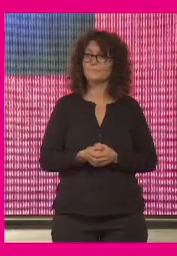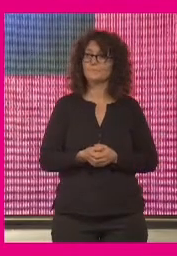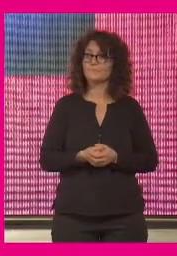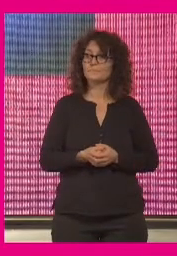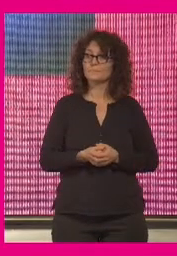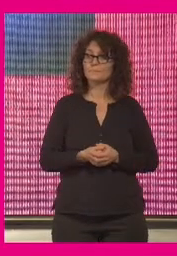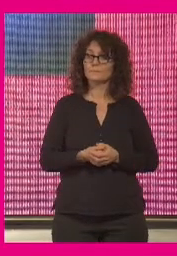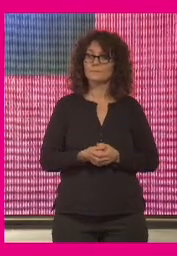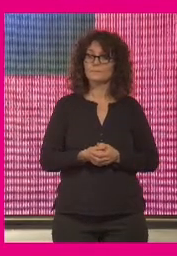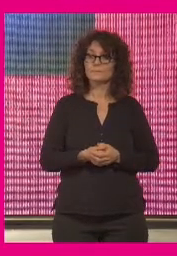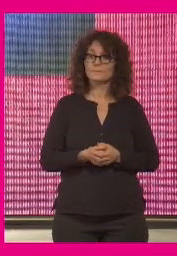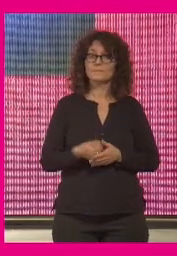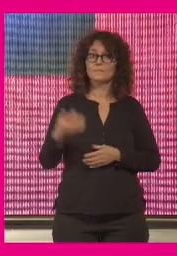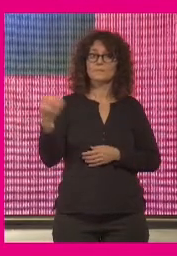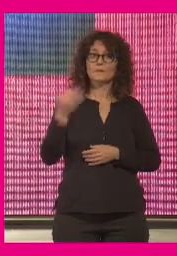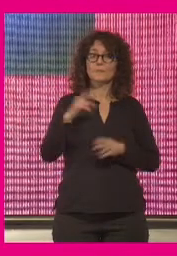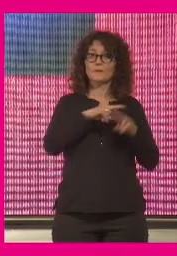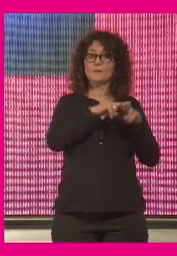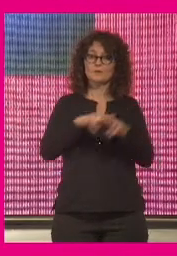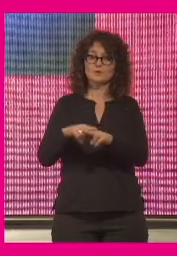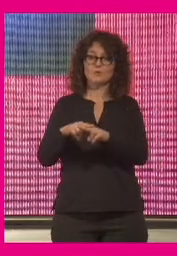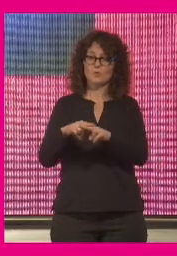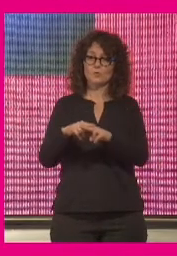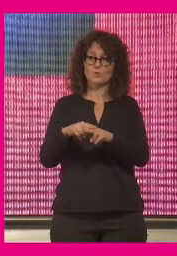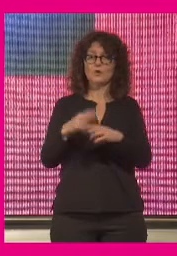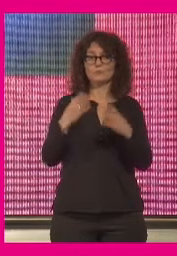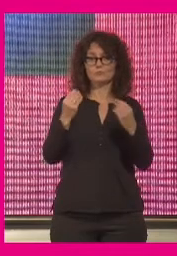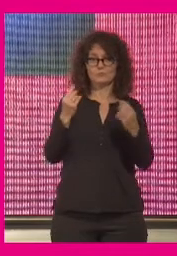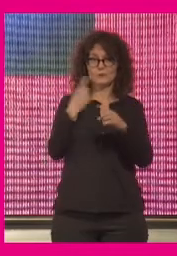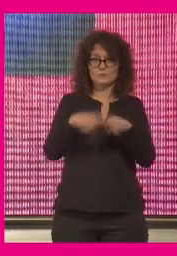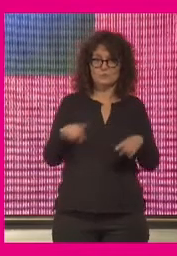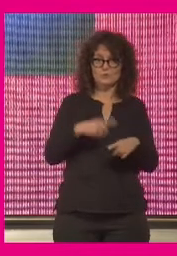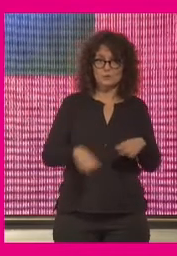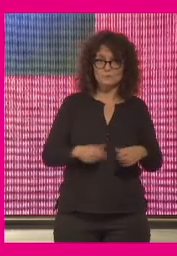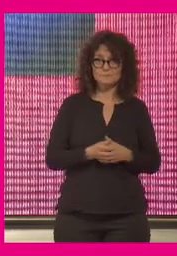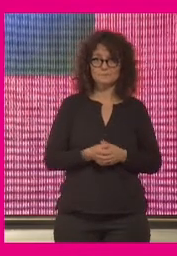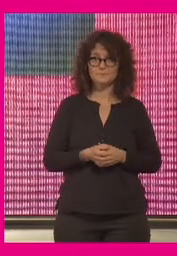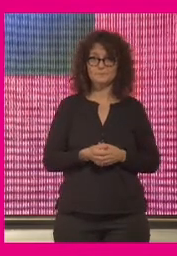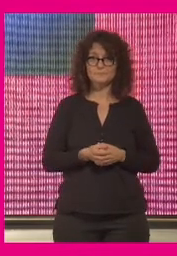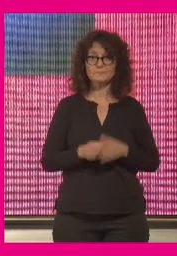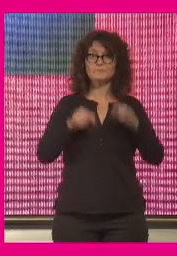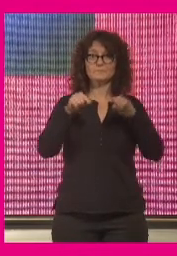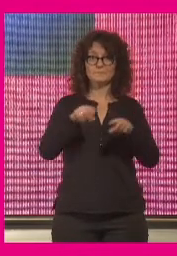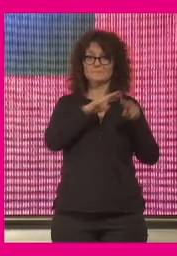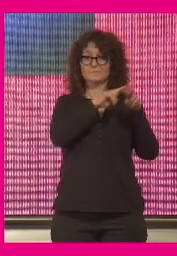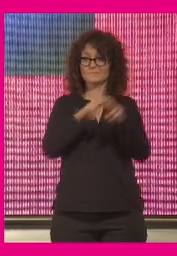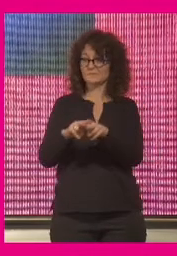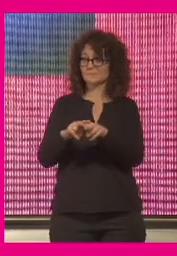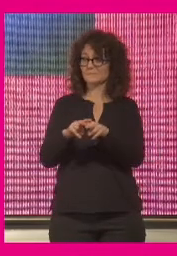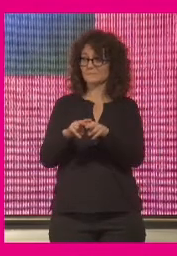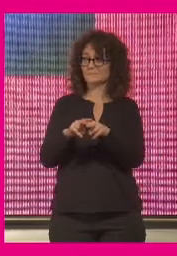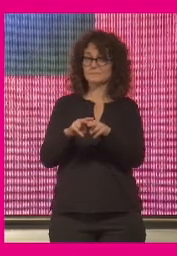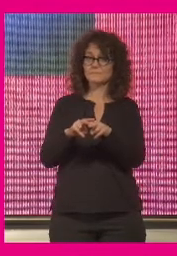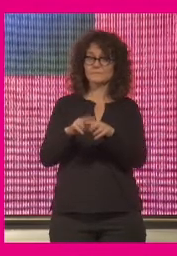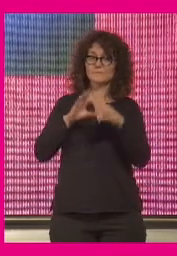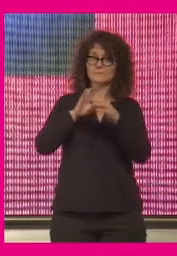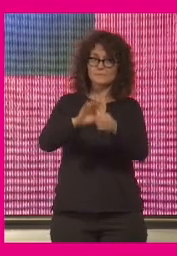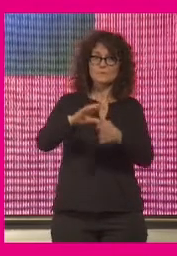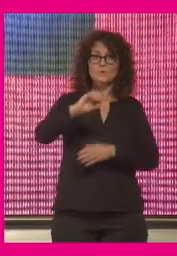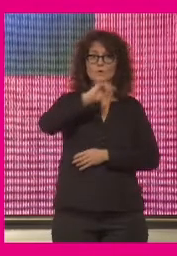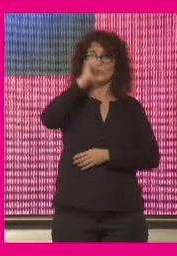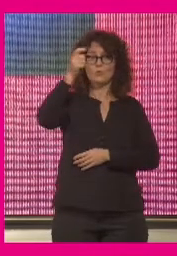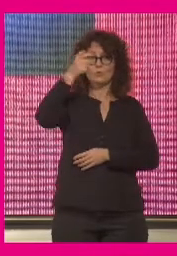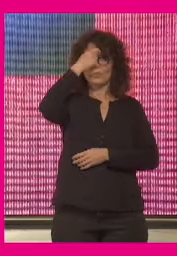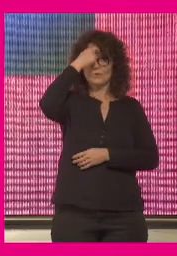revisión crítica de muchas cosas y parte de esa revisión tiene que ver con los conceptos con